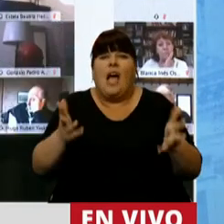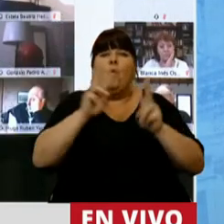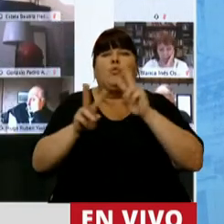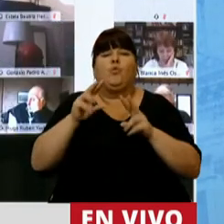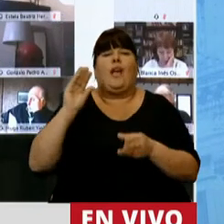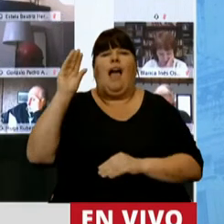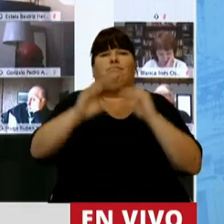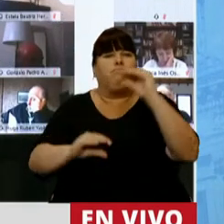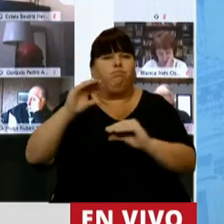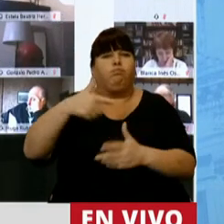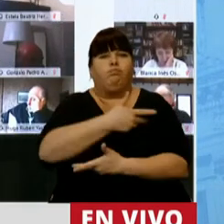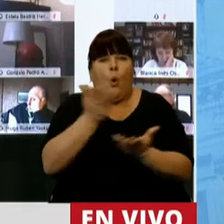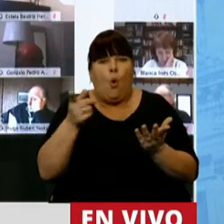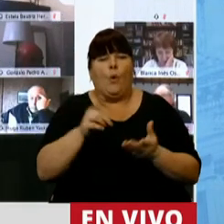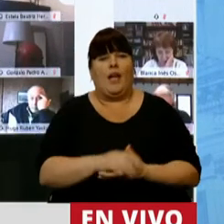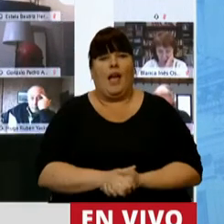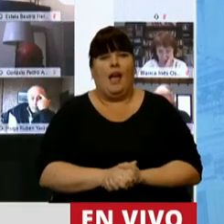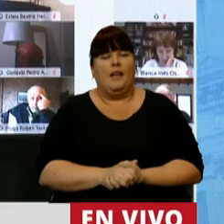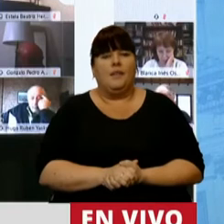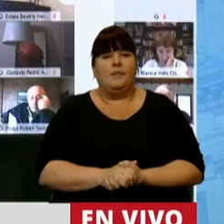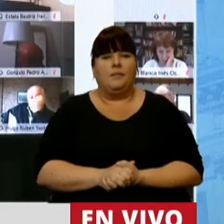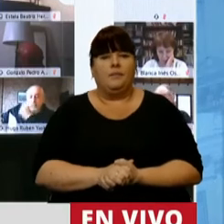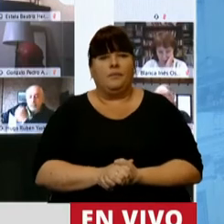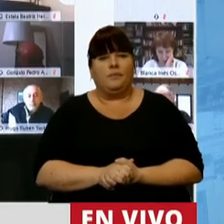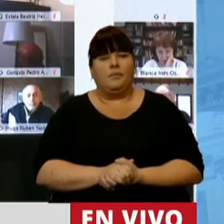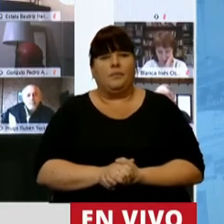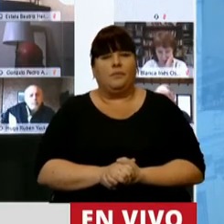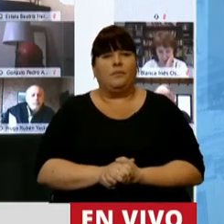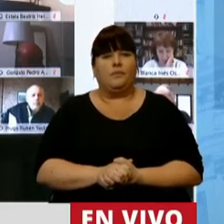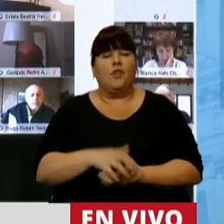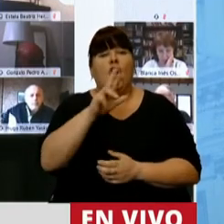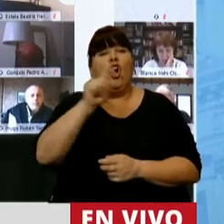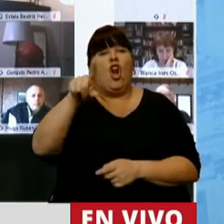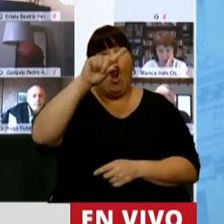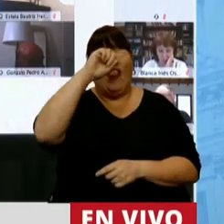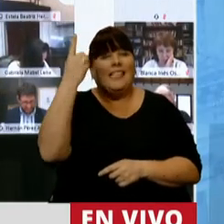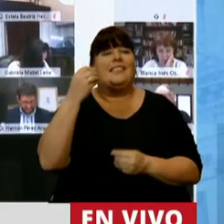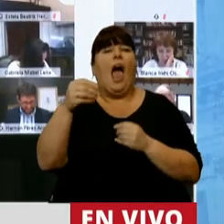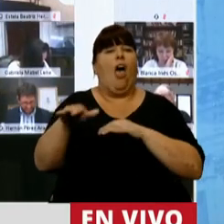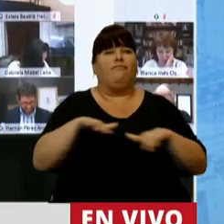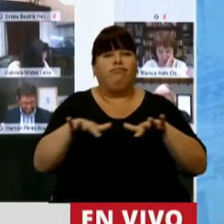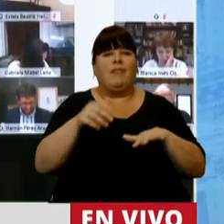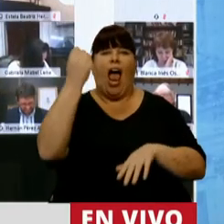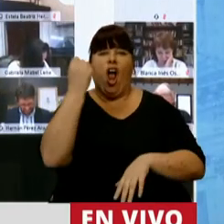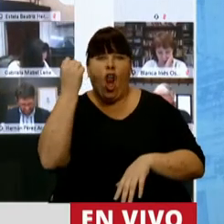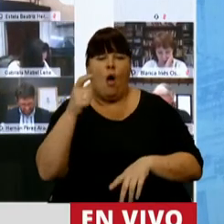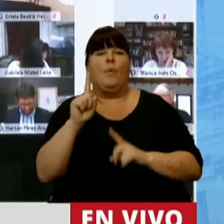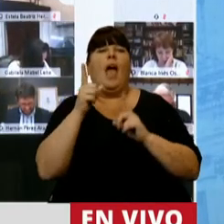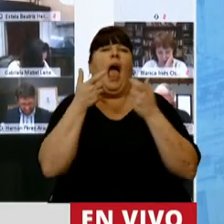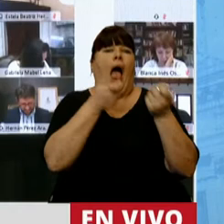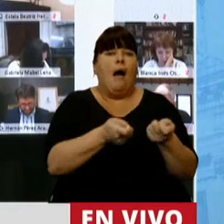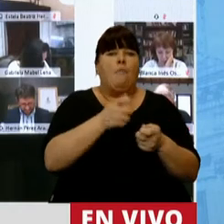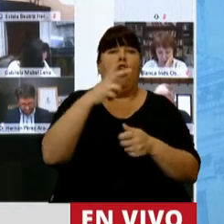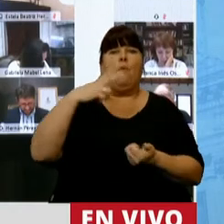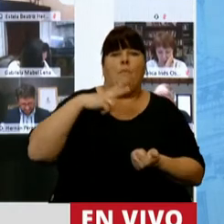la inversión pública con criterio federal, un rol del Estado dinamizador de la economía acompañando al